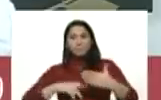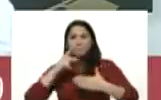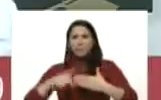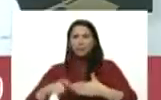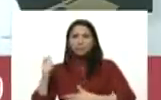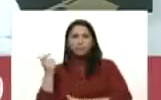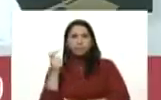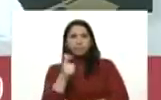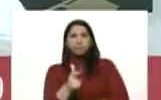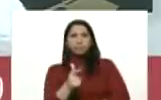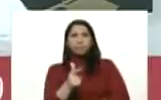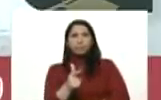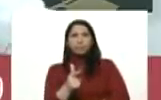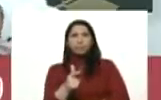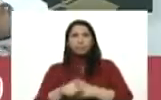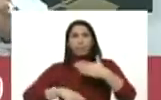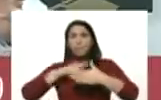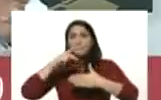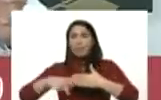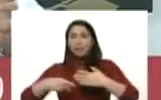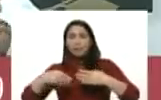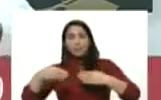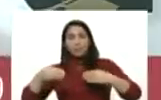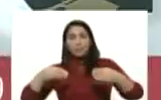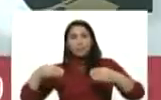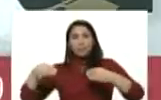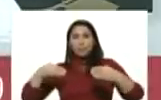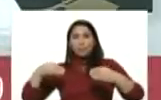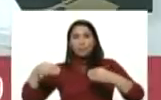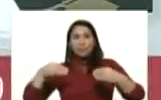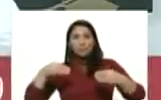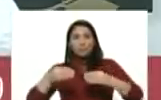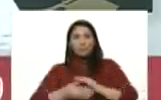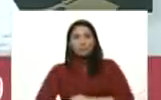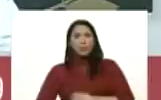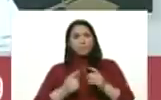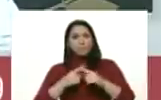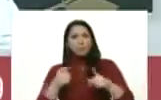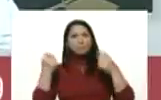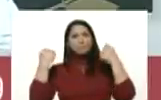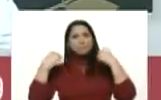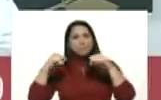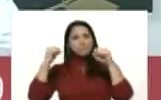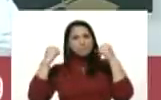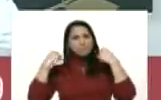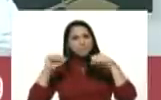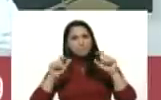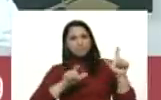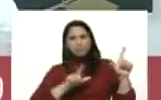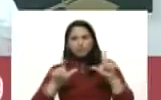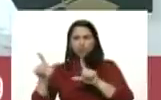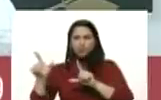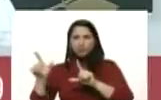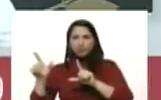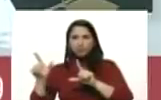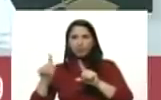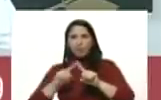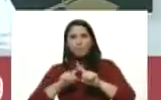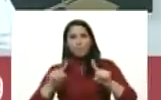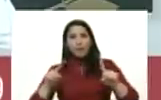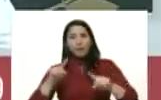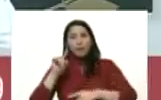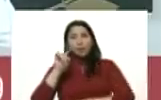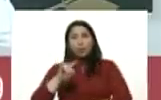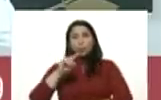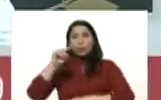transporte los planes de flexibilización para prepararse para el lunes que